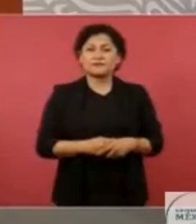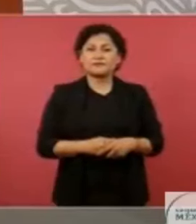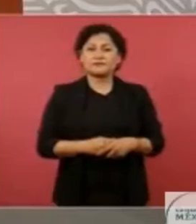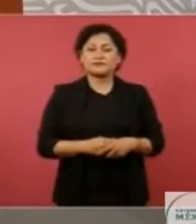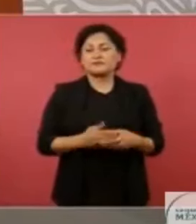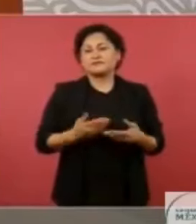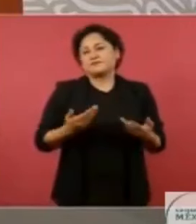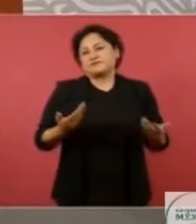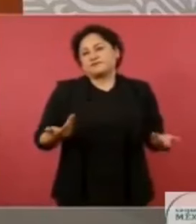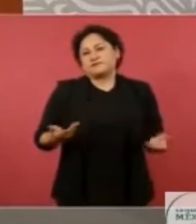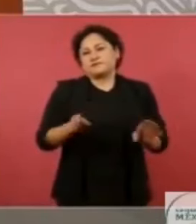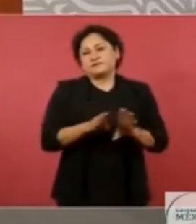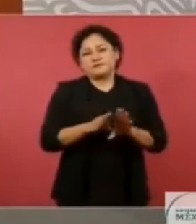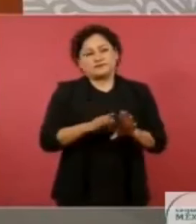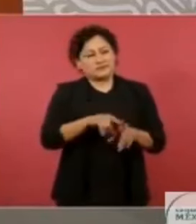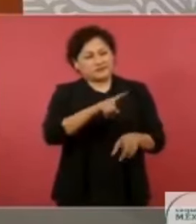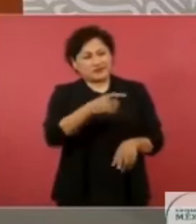tienen que mostrar el cobre. Miren. Miren.